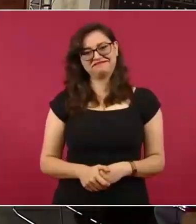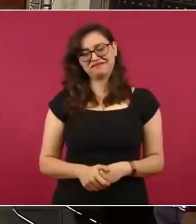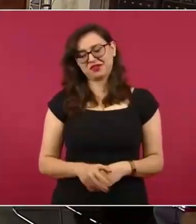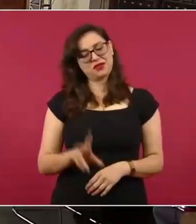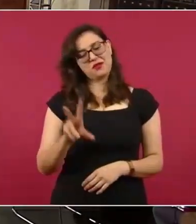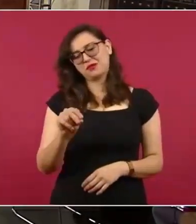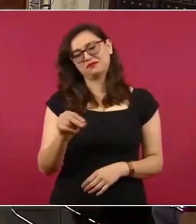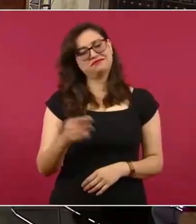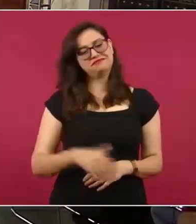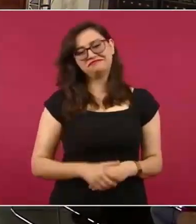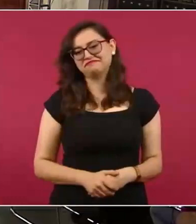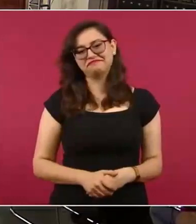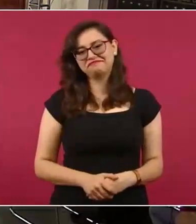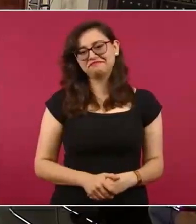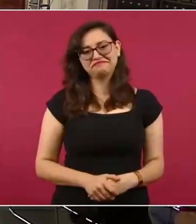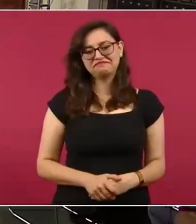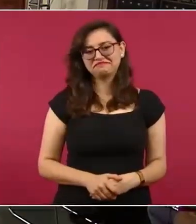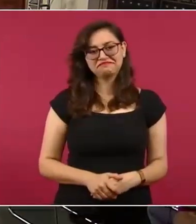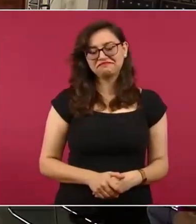Ninguno.